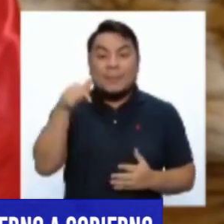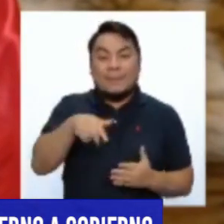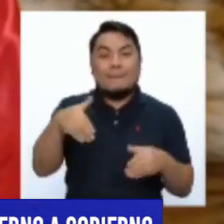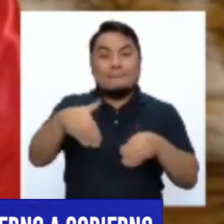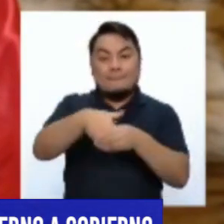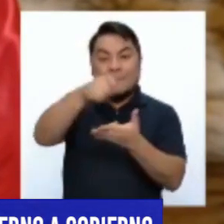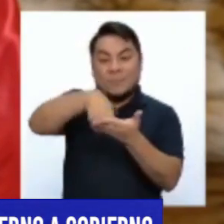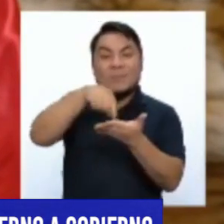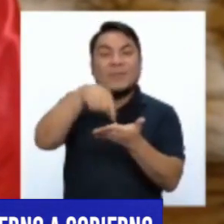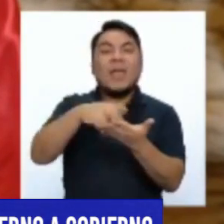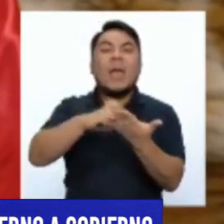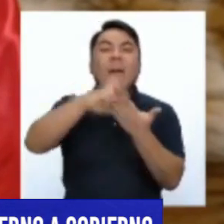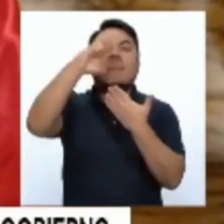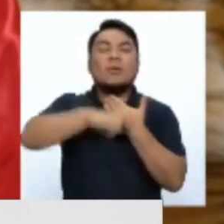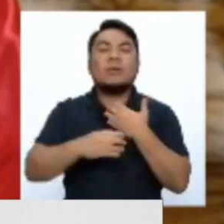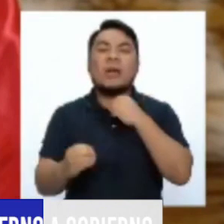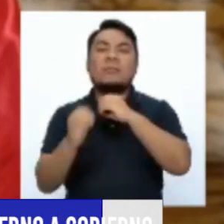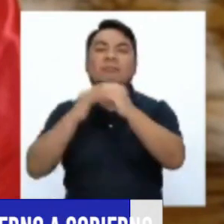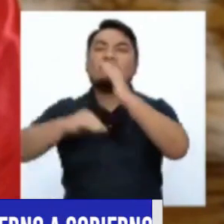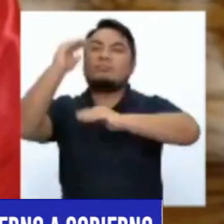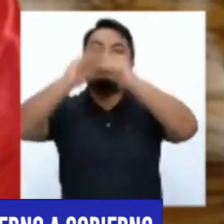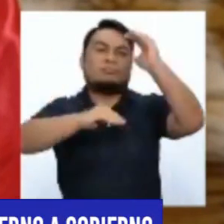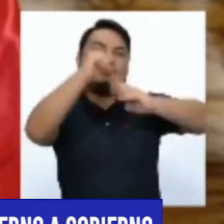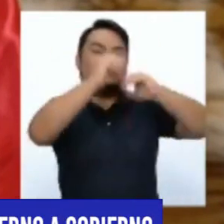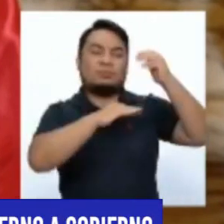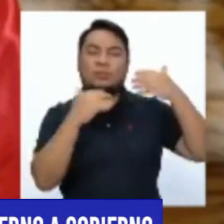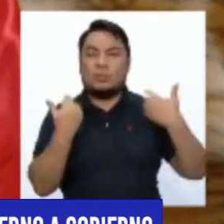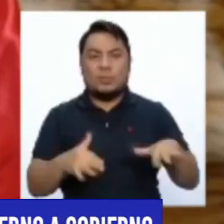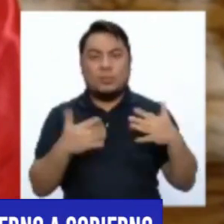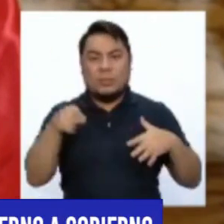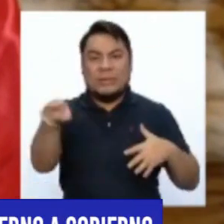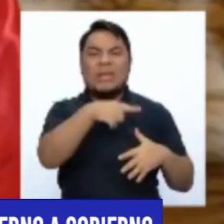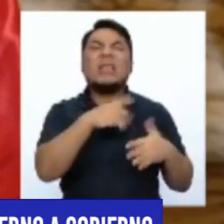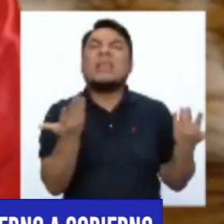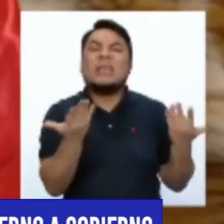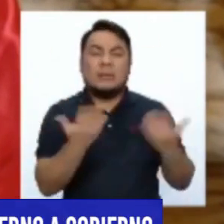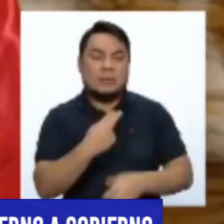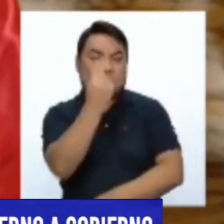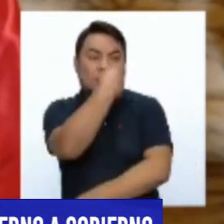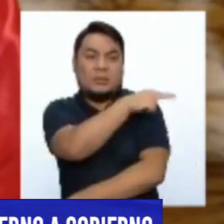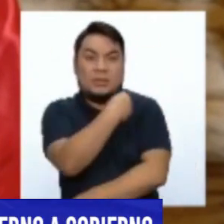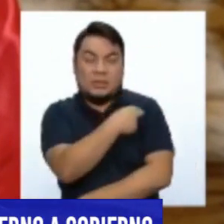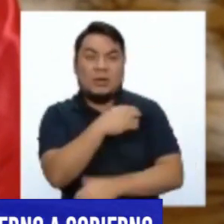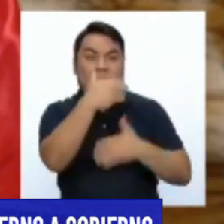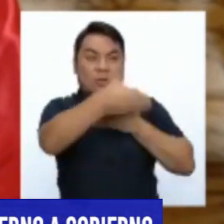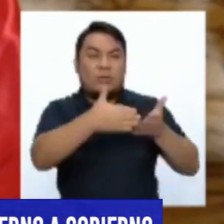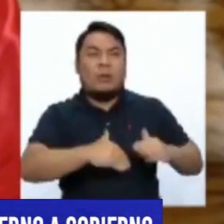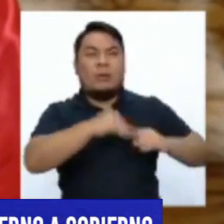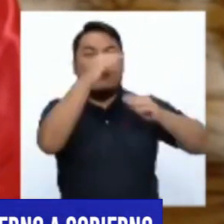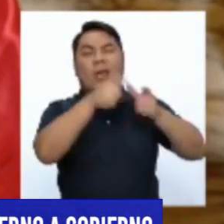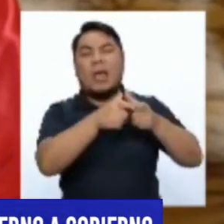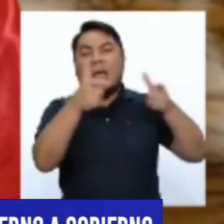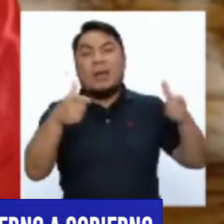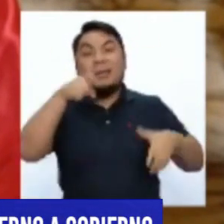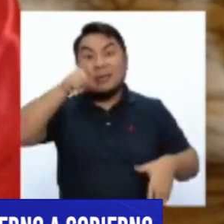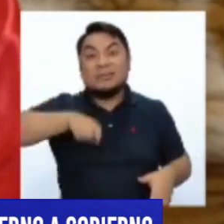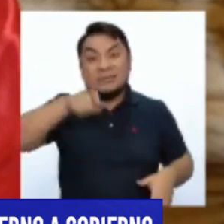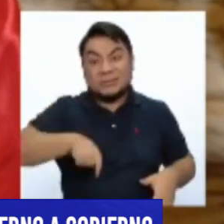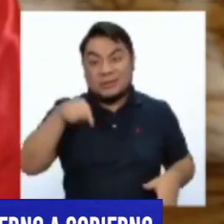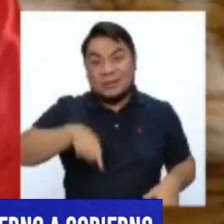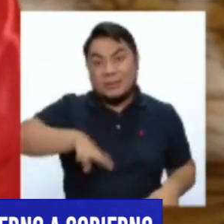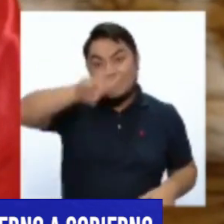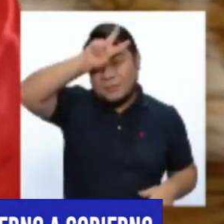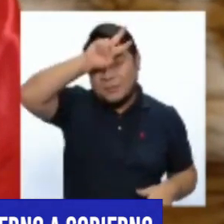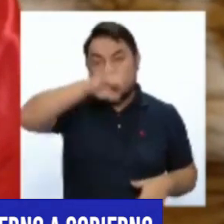Proyectos para desarrollar infraestructura de salud que son tan necesarios para nuestro